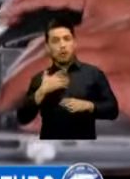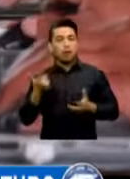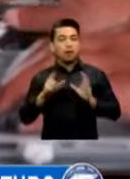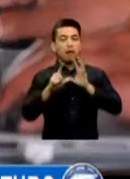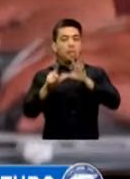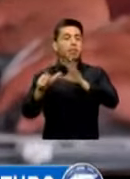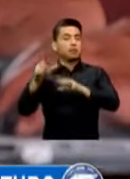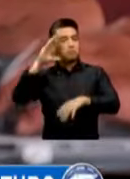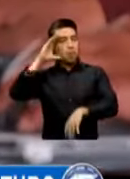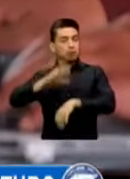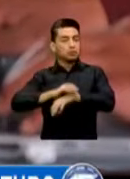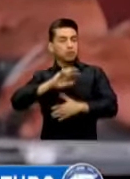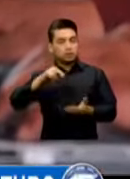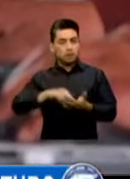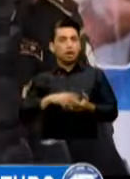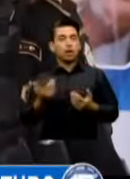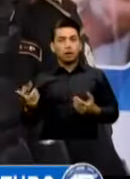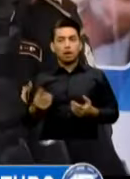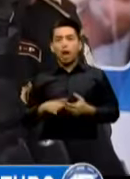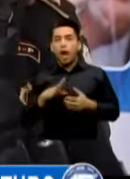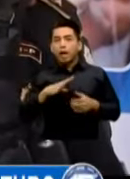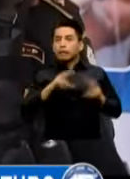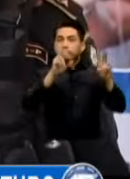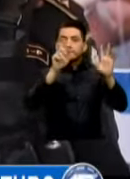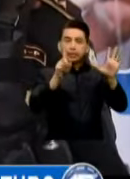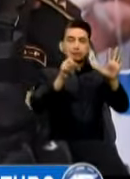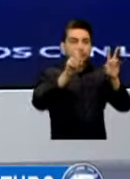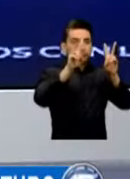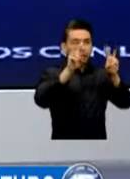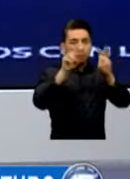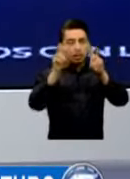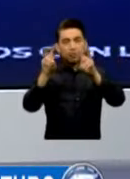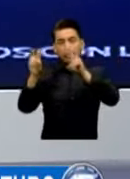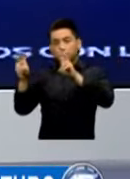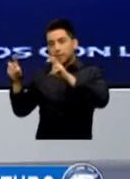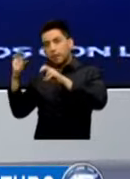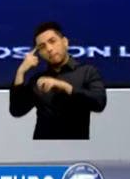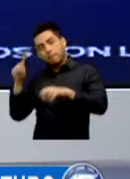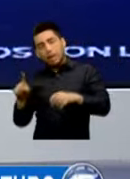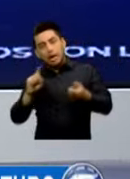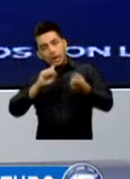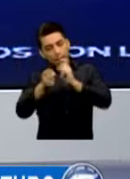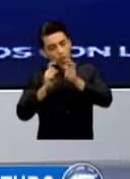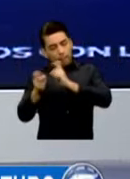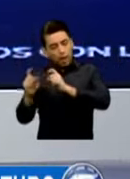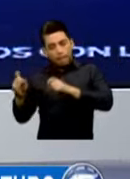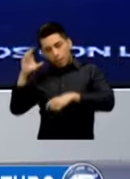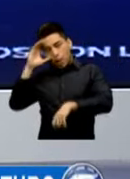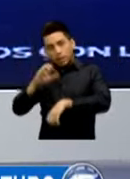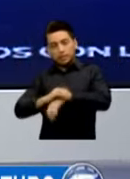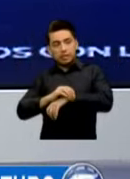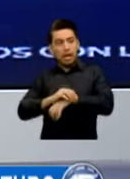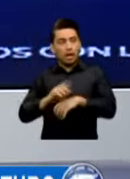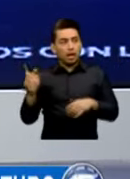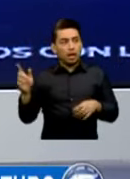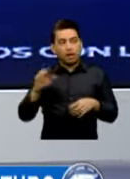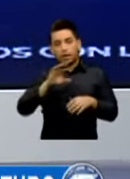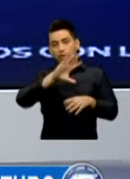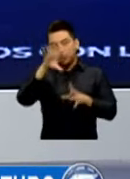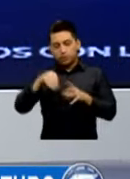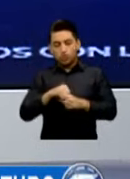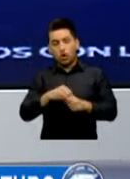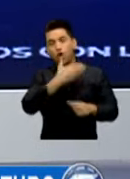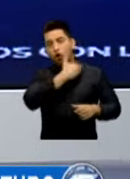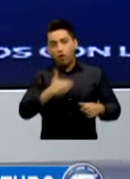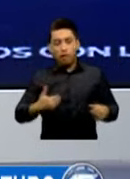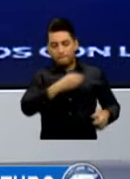Seis Ejes Los Que Consta Esta Transformación Policial Y Pues Sin duda Alguna Van A Fortalecer A La